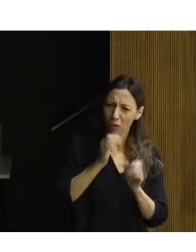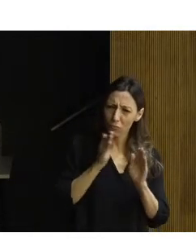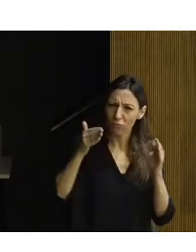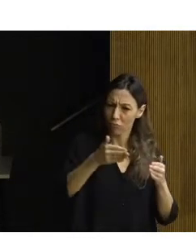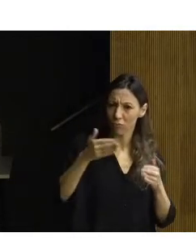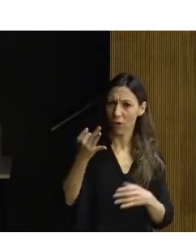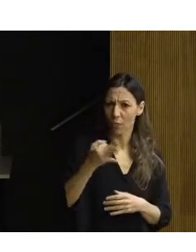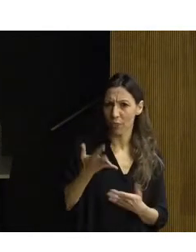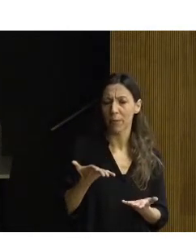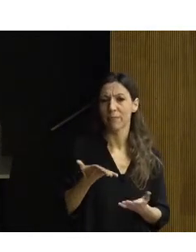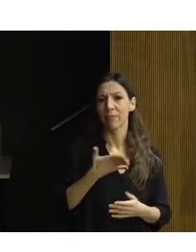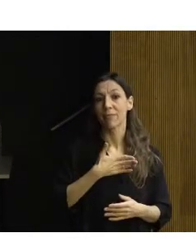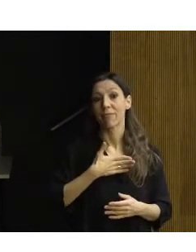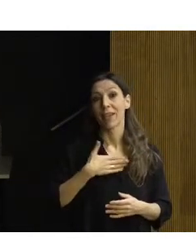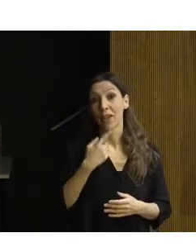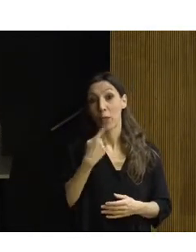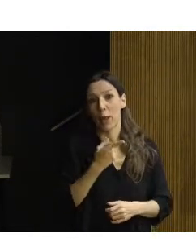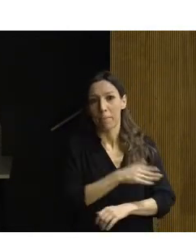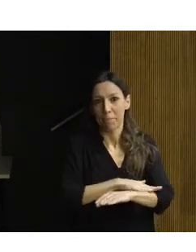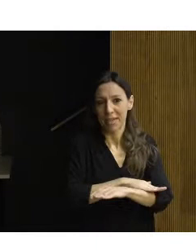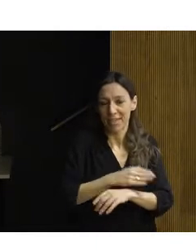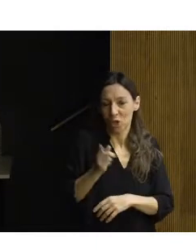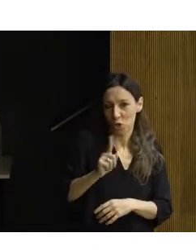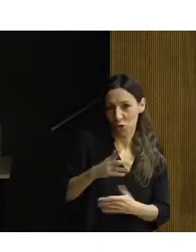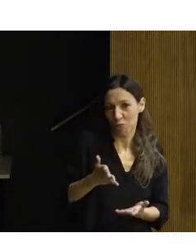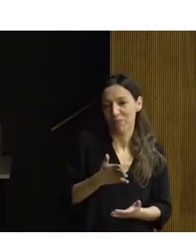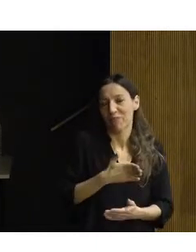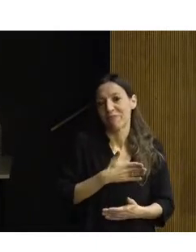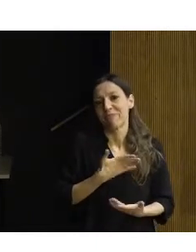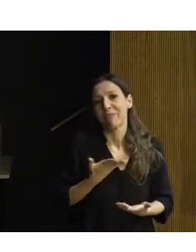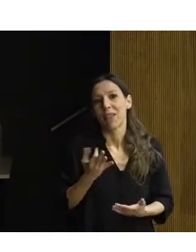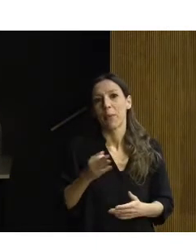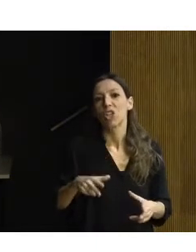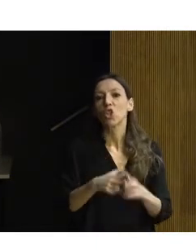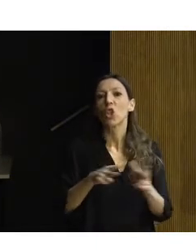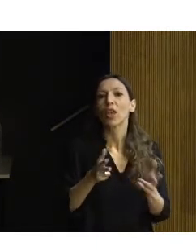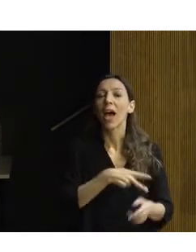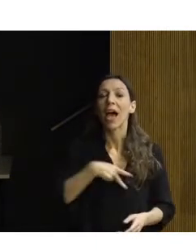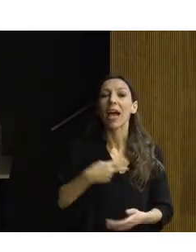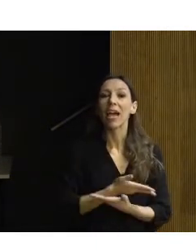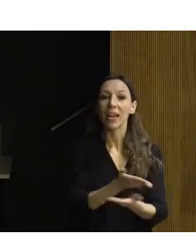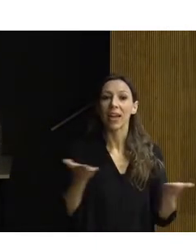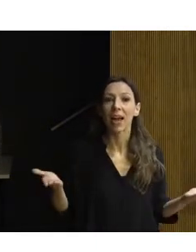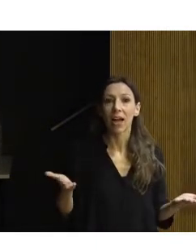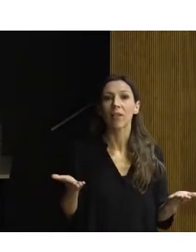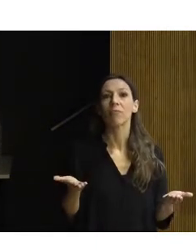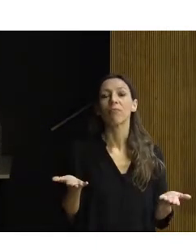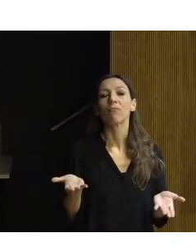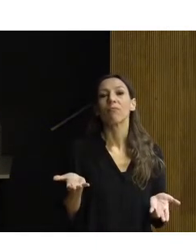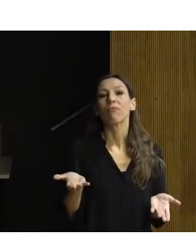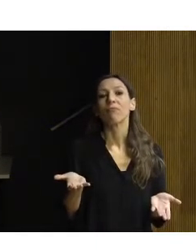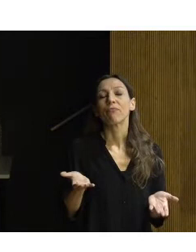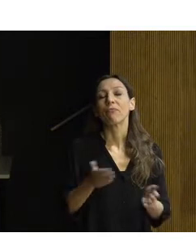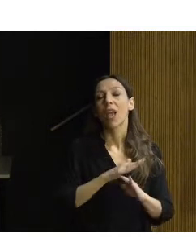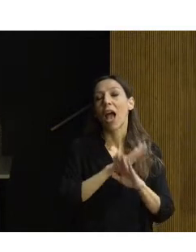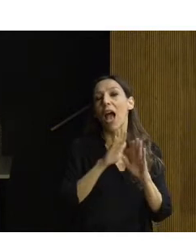No me refiero al ministerio, que por supuesto, seguro que también, sino en general todos, y como sociedad, y como decía un poco María Carmen, al final se trata de